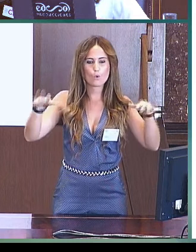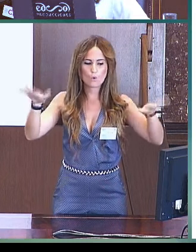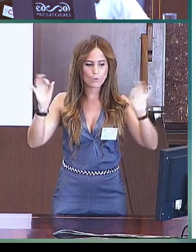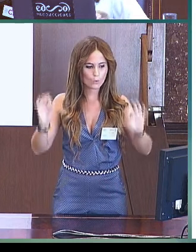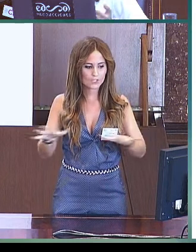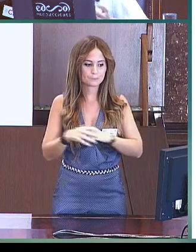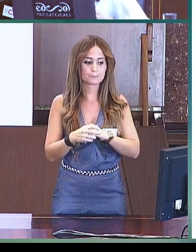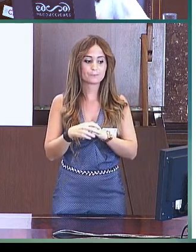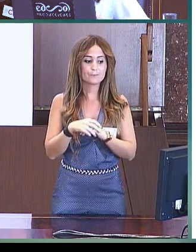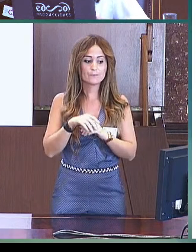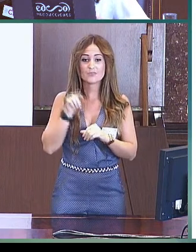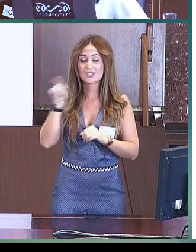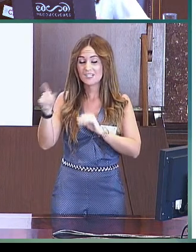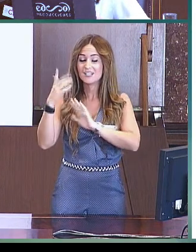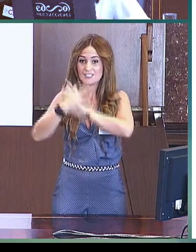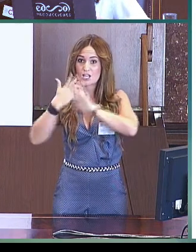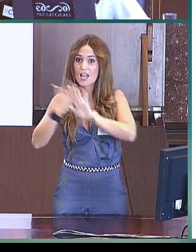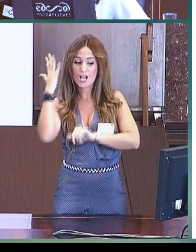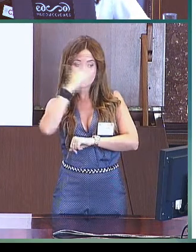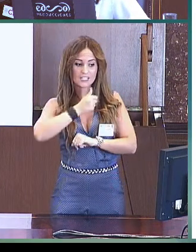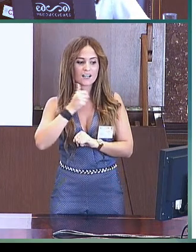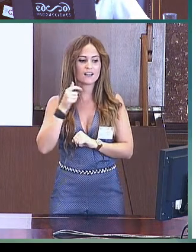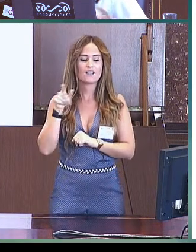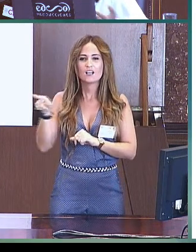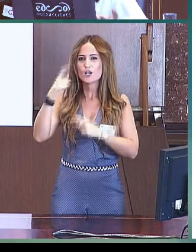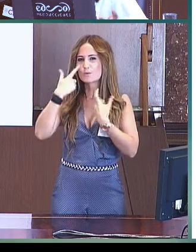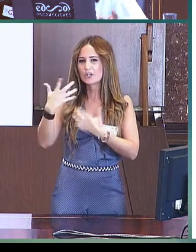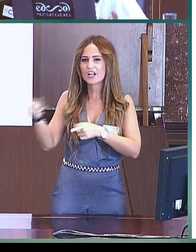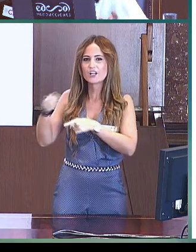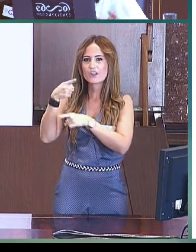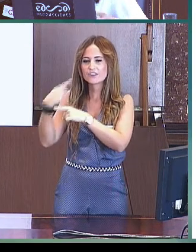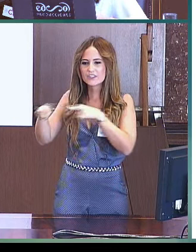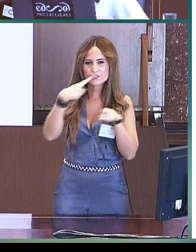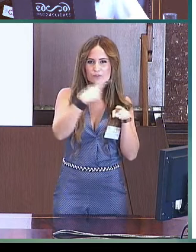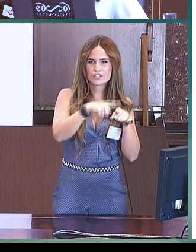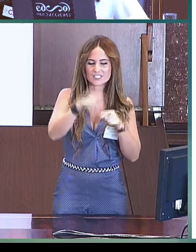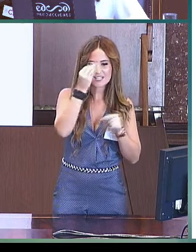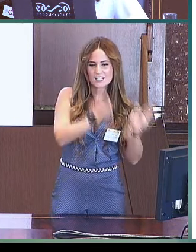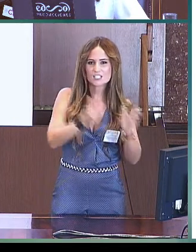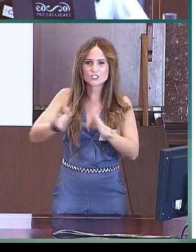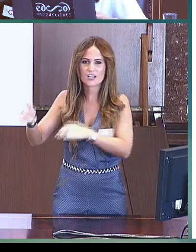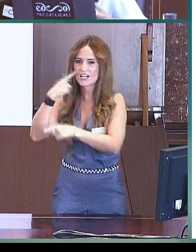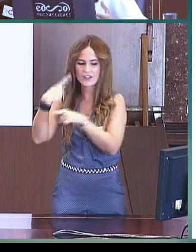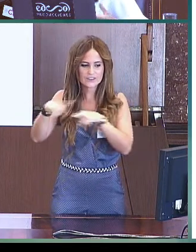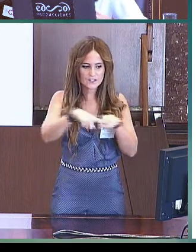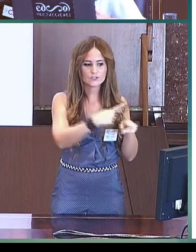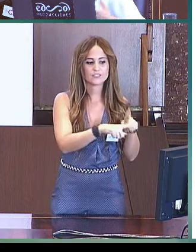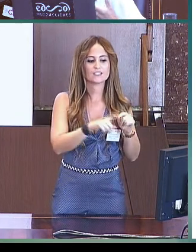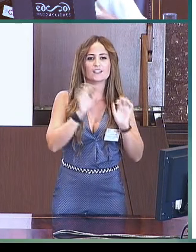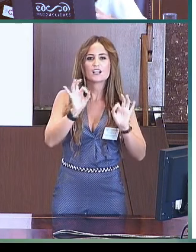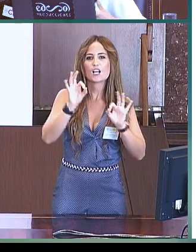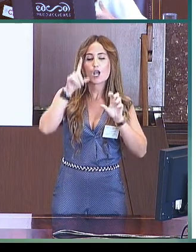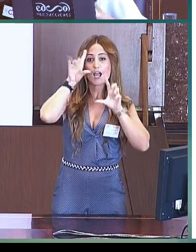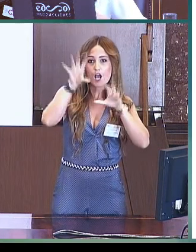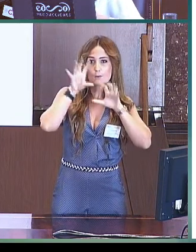lenguas orales. En lengua de signos británicas, sin embargo, sí que se observa ese proceso de aceleración y que es el típico